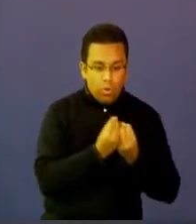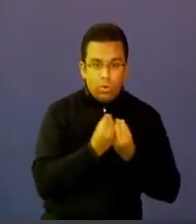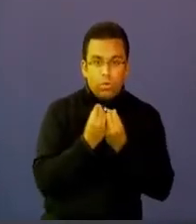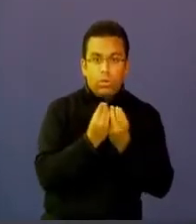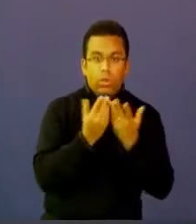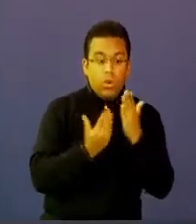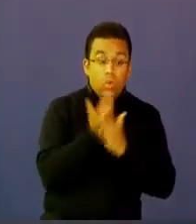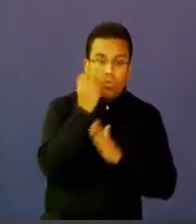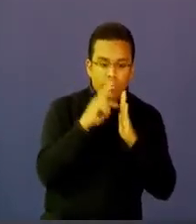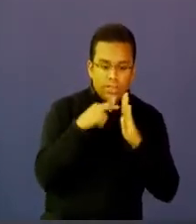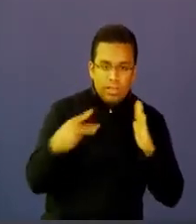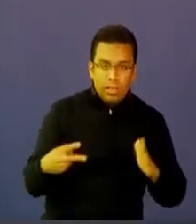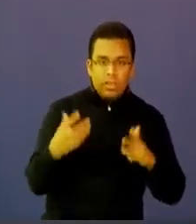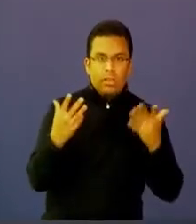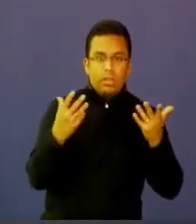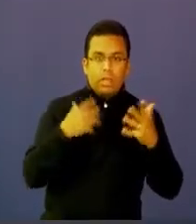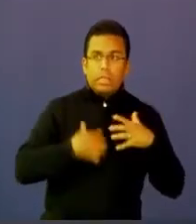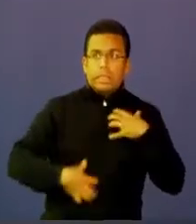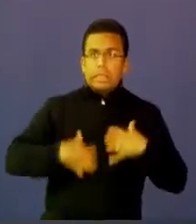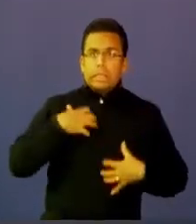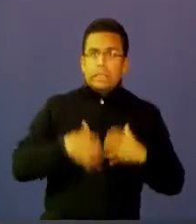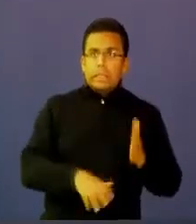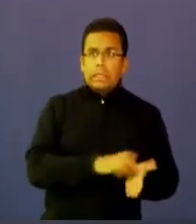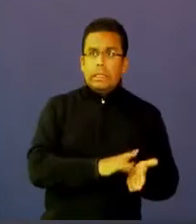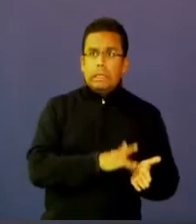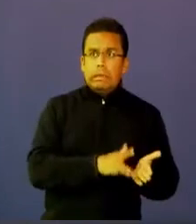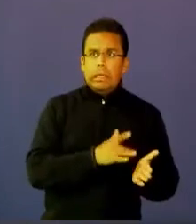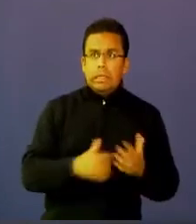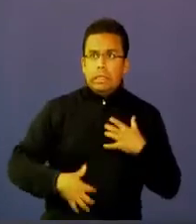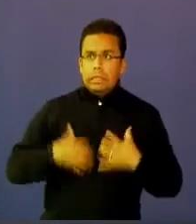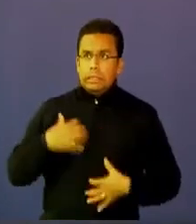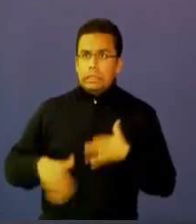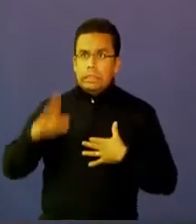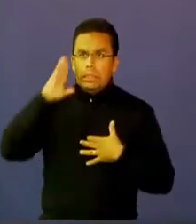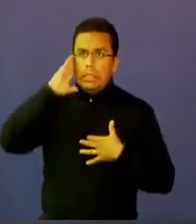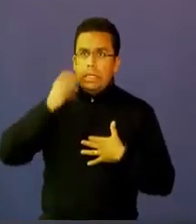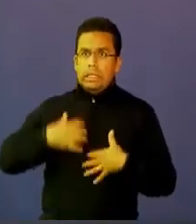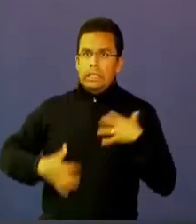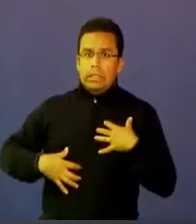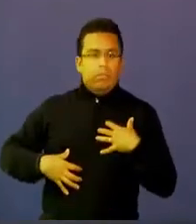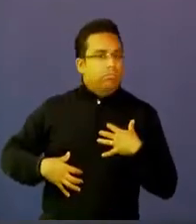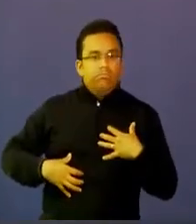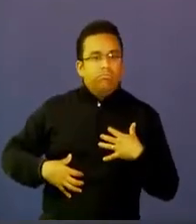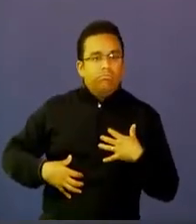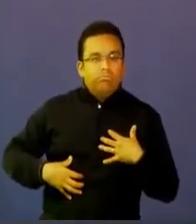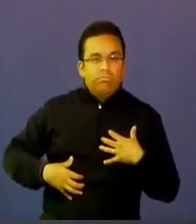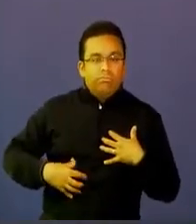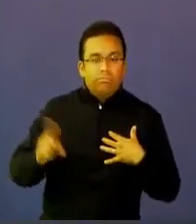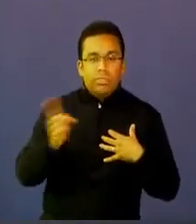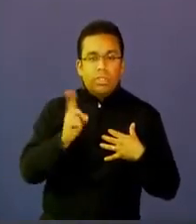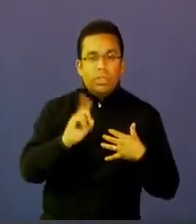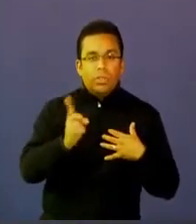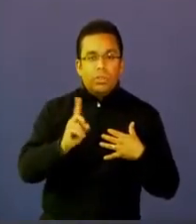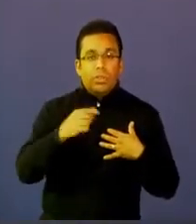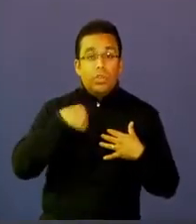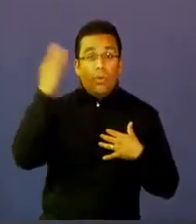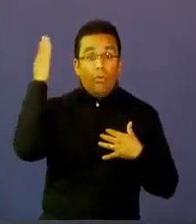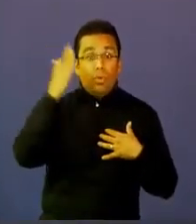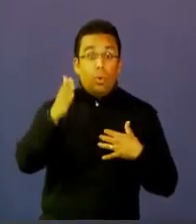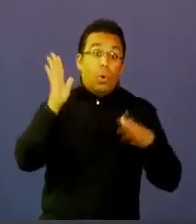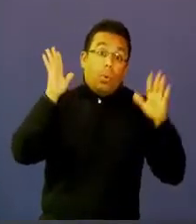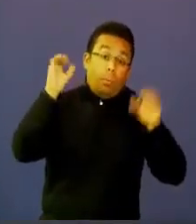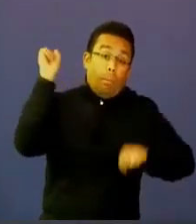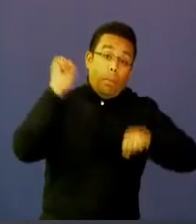nuevas estrategias que no le tiene miedo a la tableta o al celular en el aula de clase se tiene que enfrentar también en que posiblemente sus